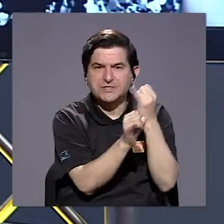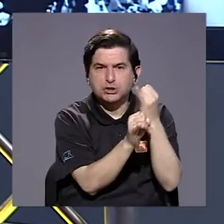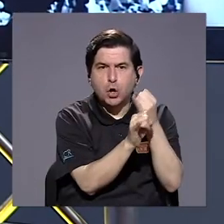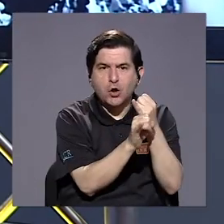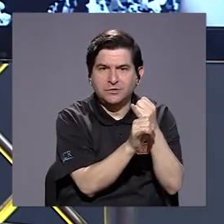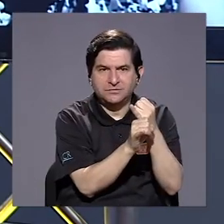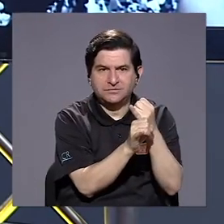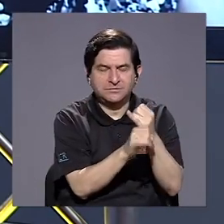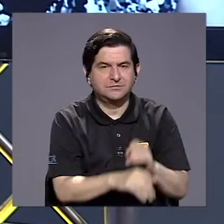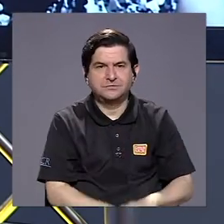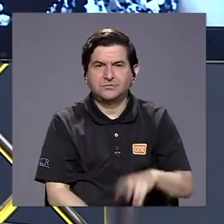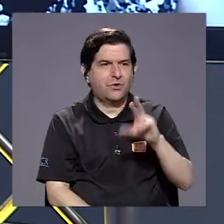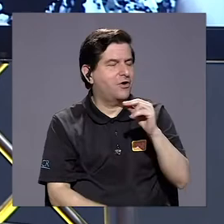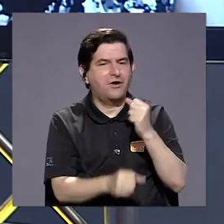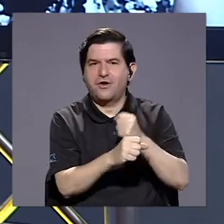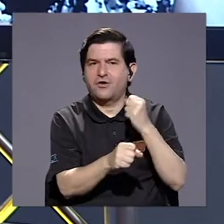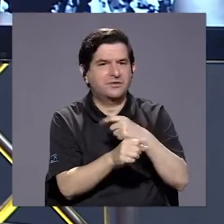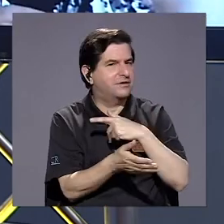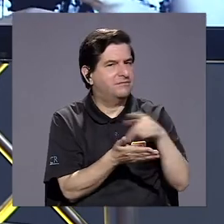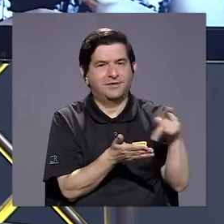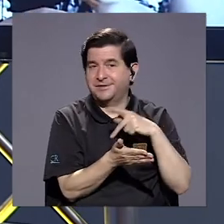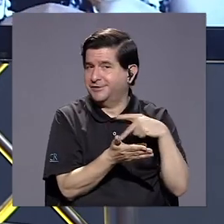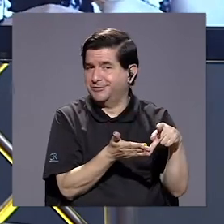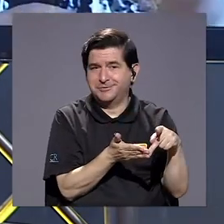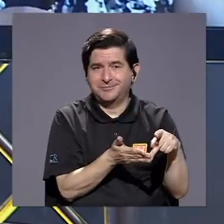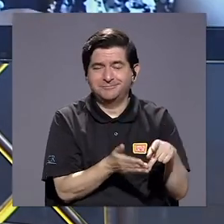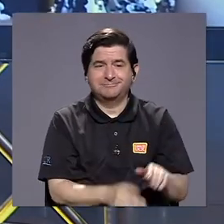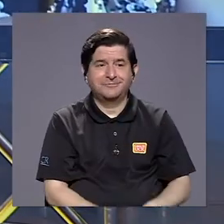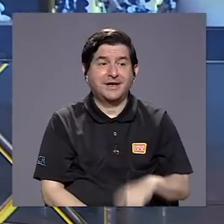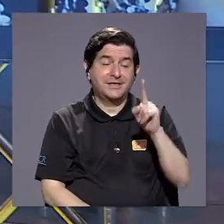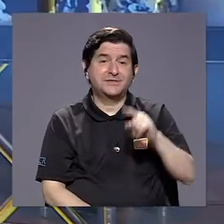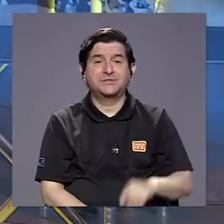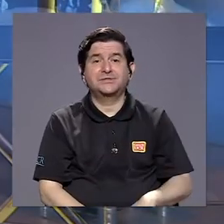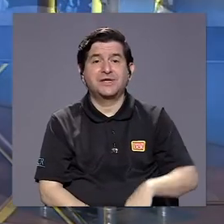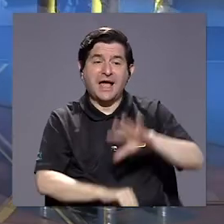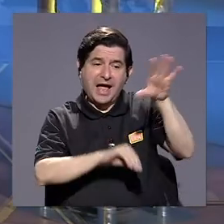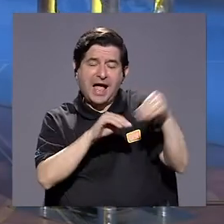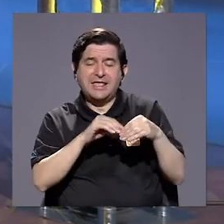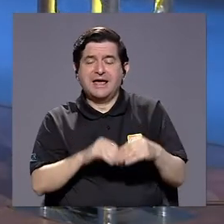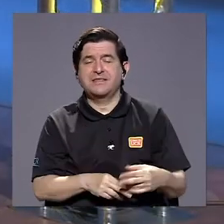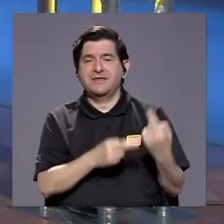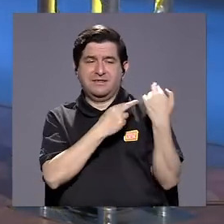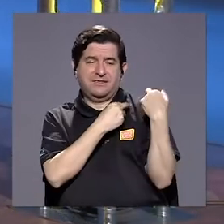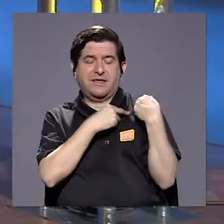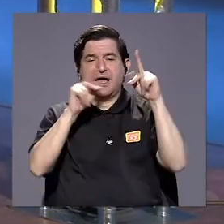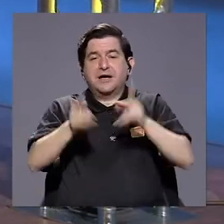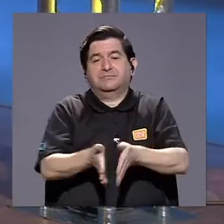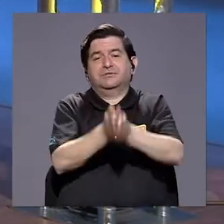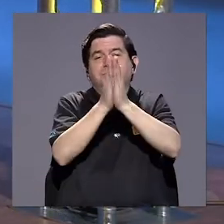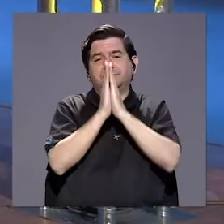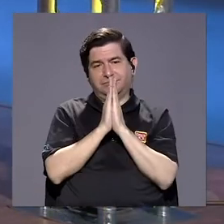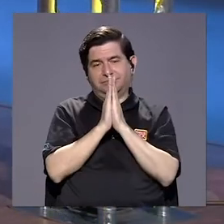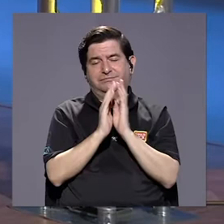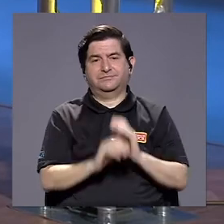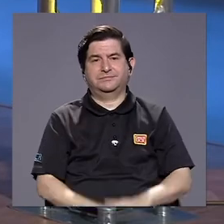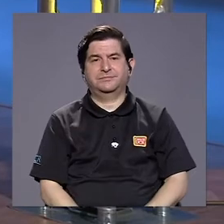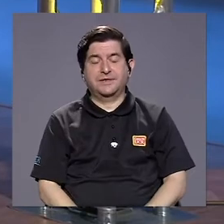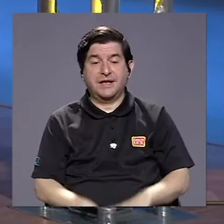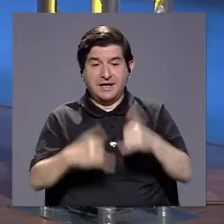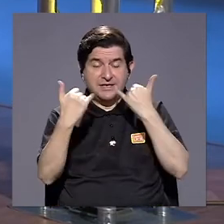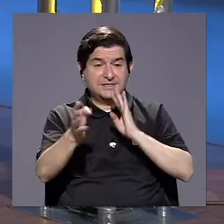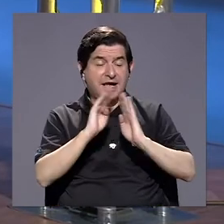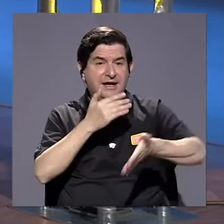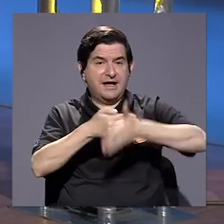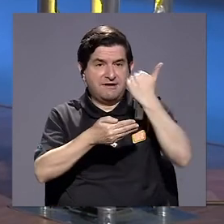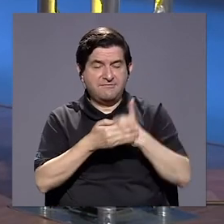institucionales no es un trabajo remunerado, sea, termina siendo un recargo a las personas a quienes se les solicita. Y,